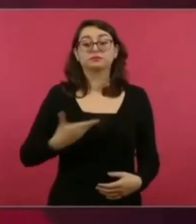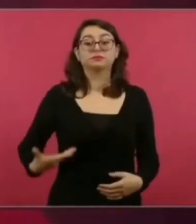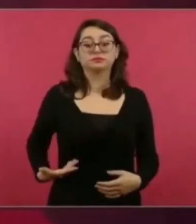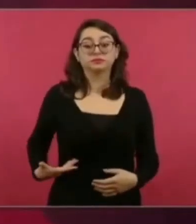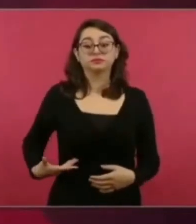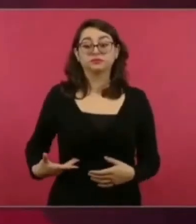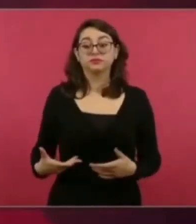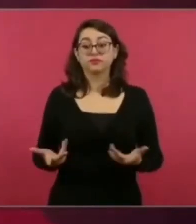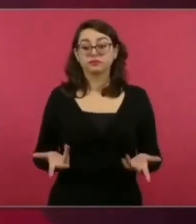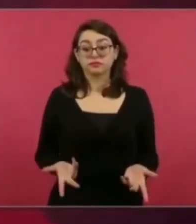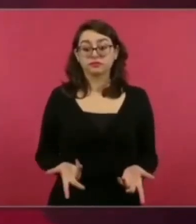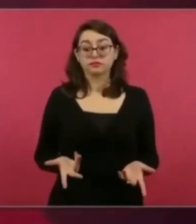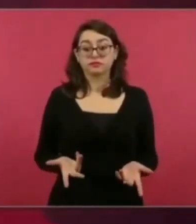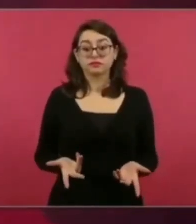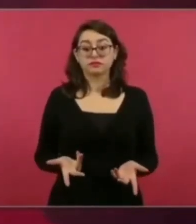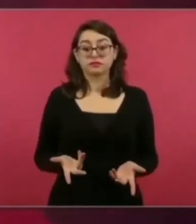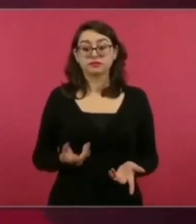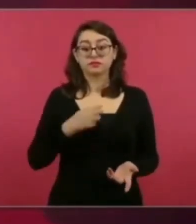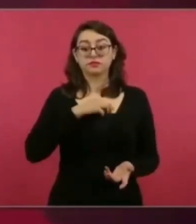como dicen los abogados